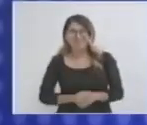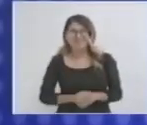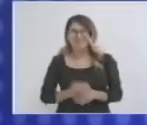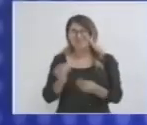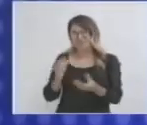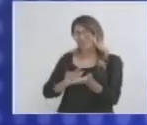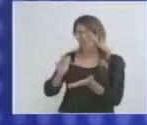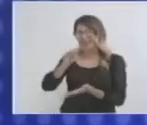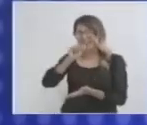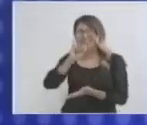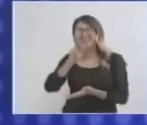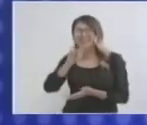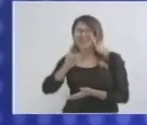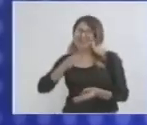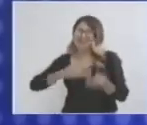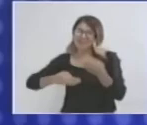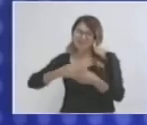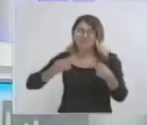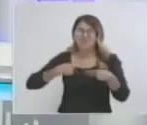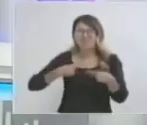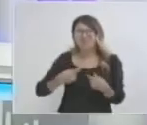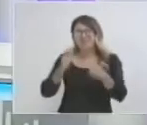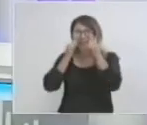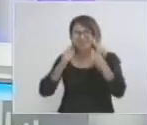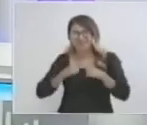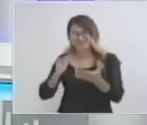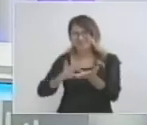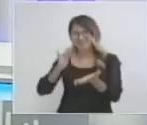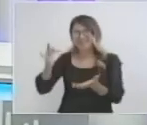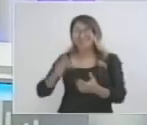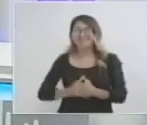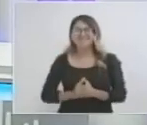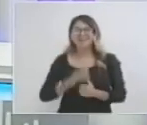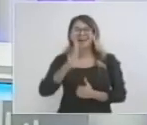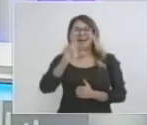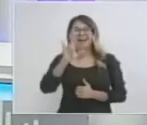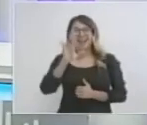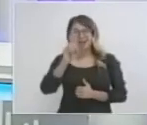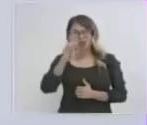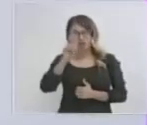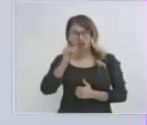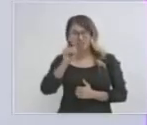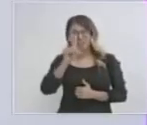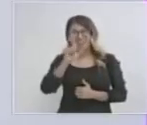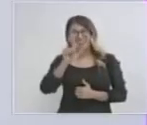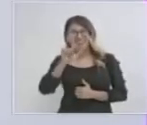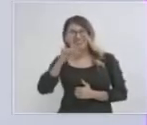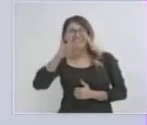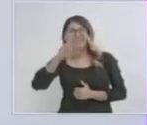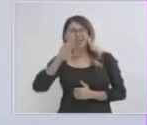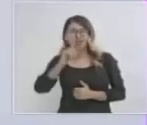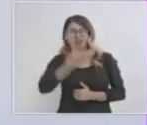gracias Trini, muchas gracias a todo tu auditorio por habernos escuchado este tiempo. Carlos del Río Madrigal, nuevo titular de CEMIC en Jalisco. Nos vemos a la próxima.